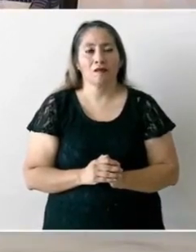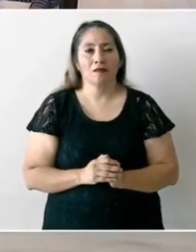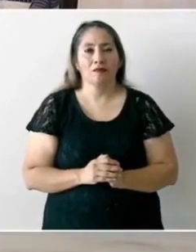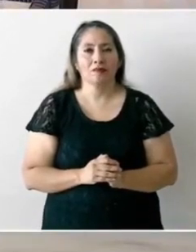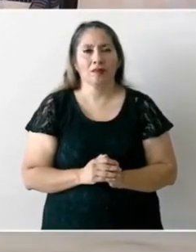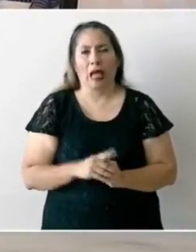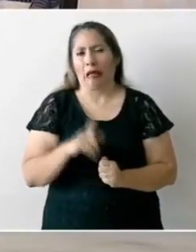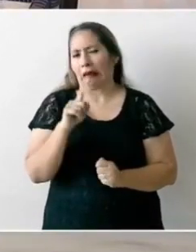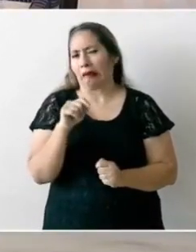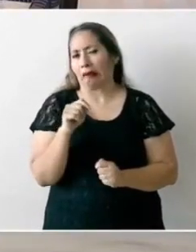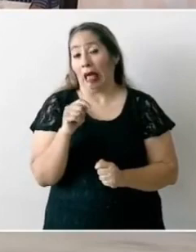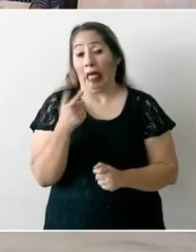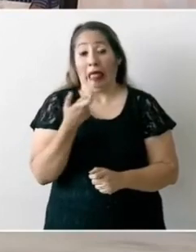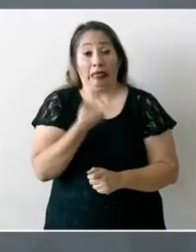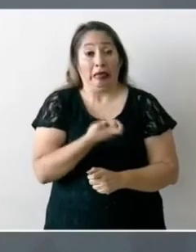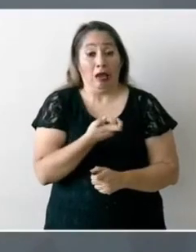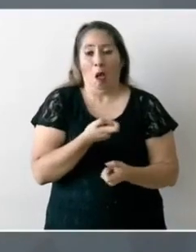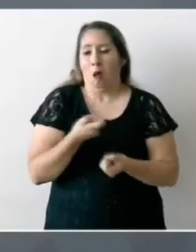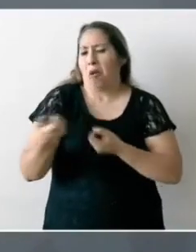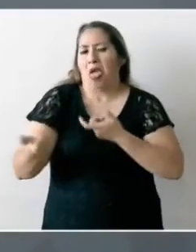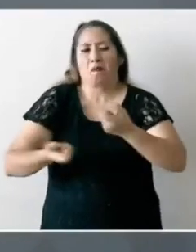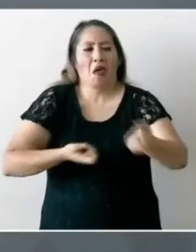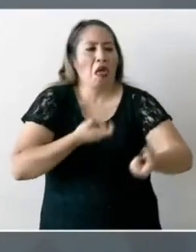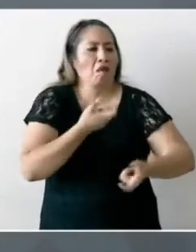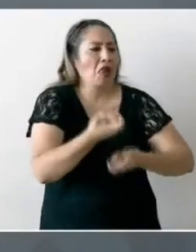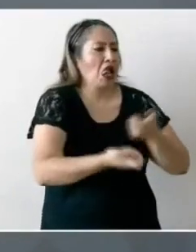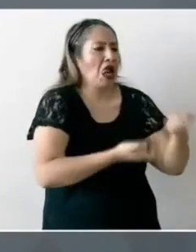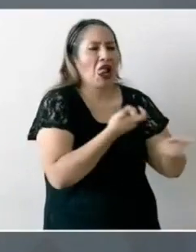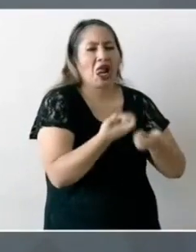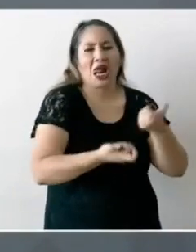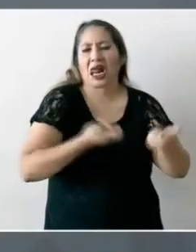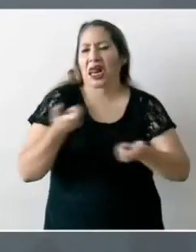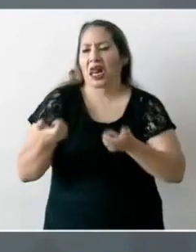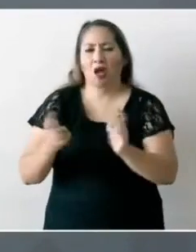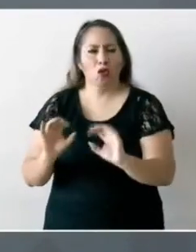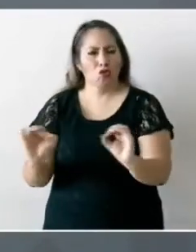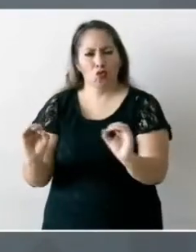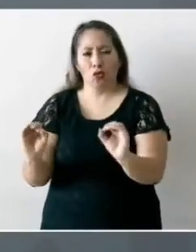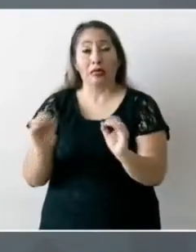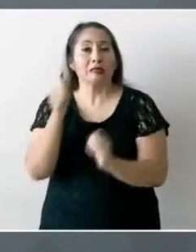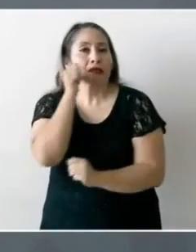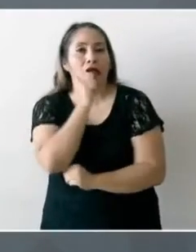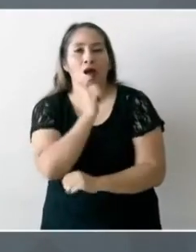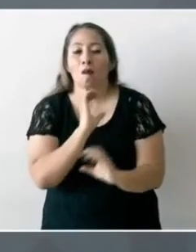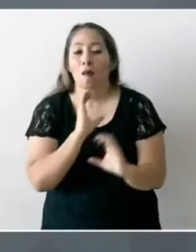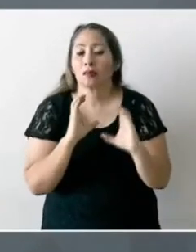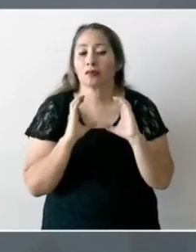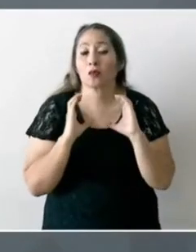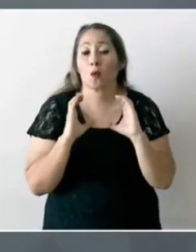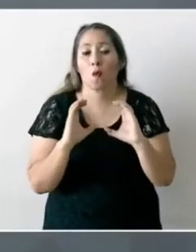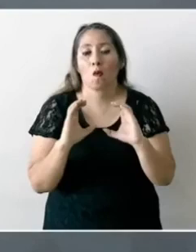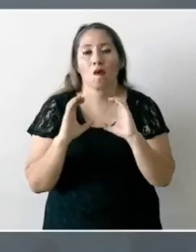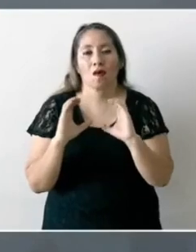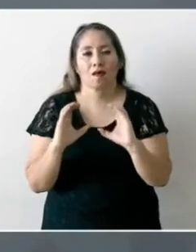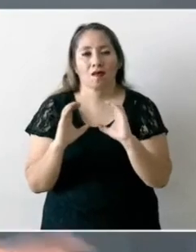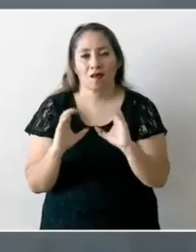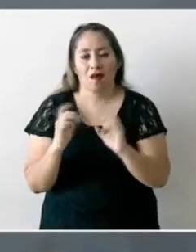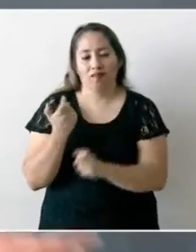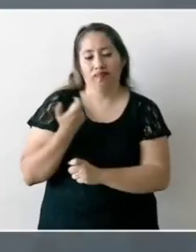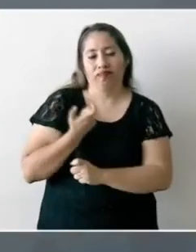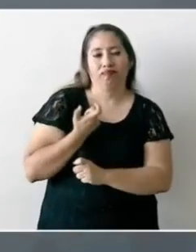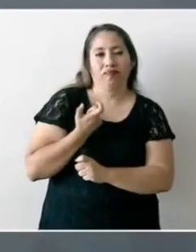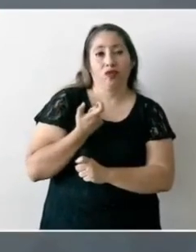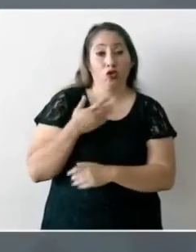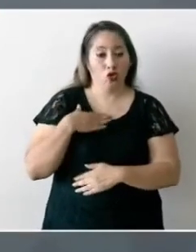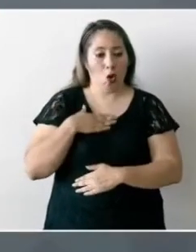derrochar el dinero es cuidar el presupuesto yo soy